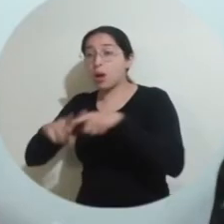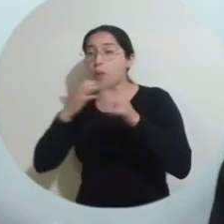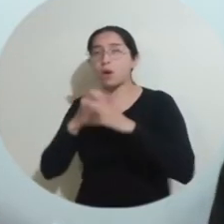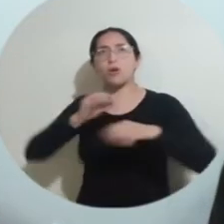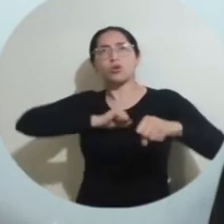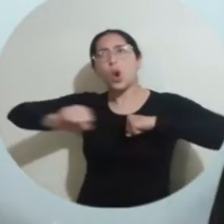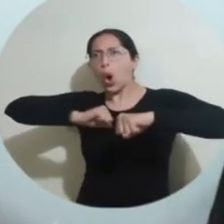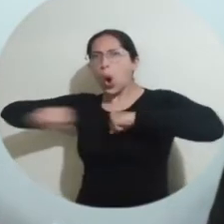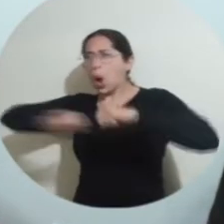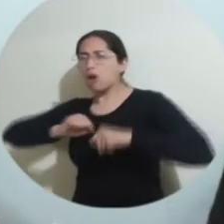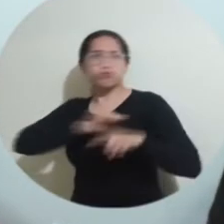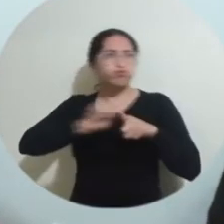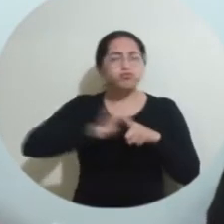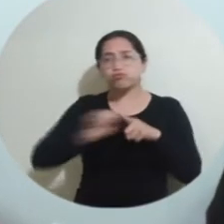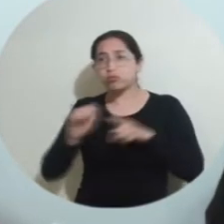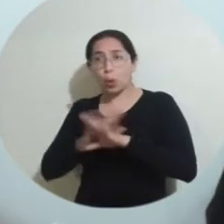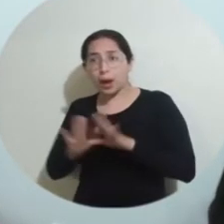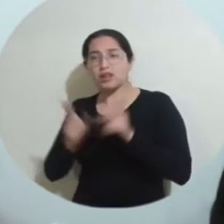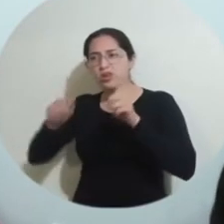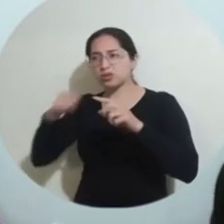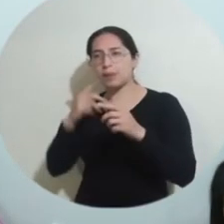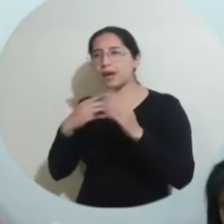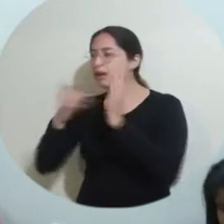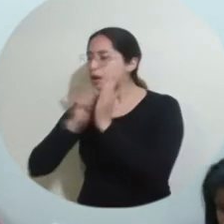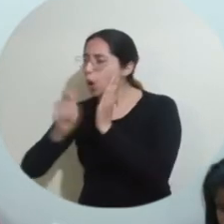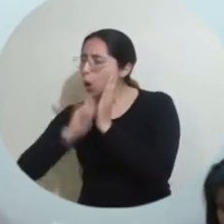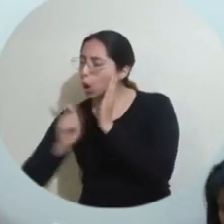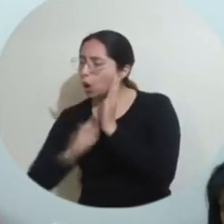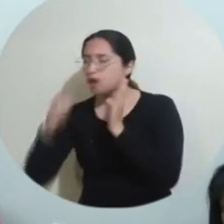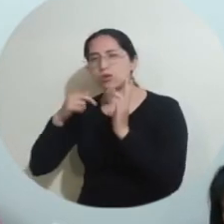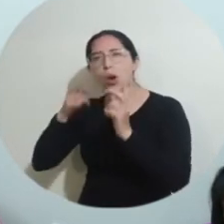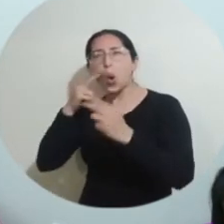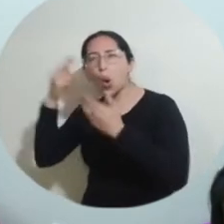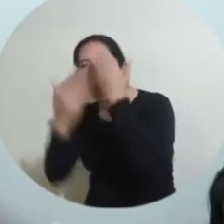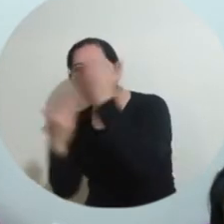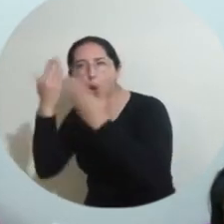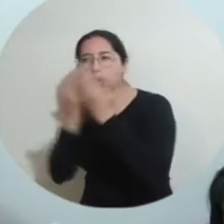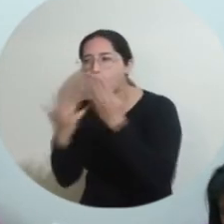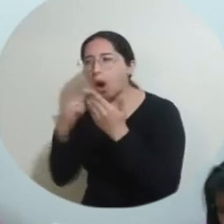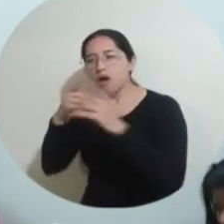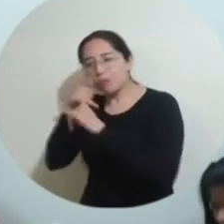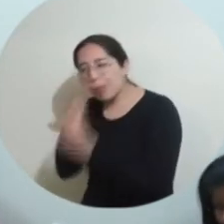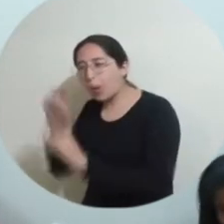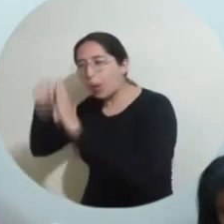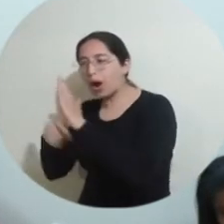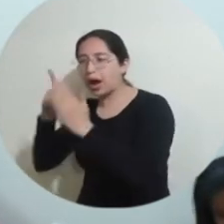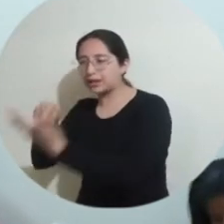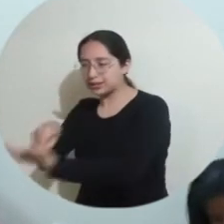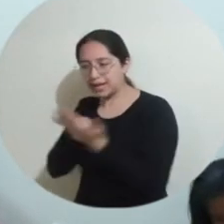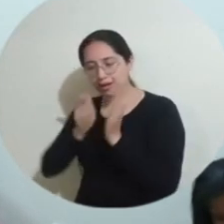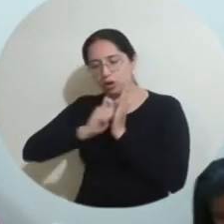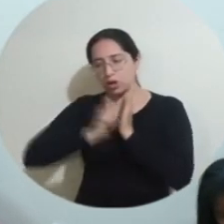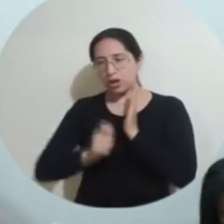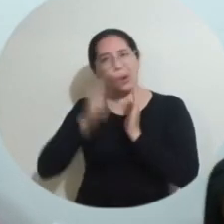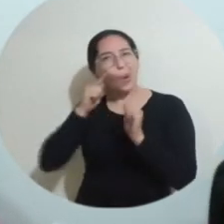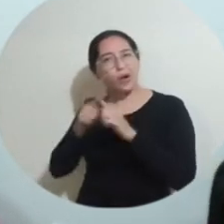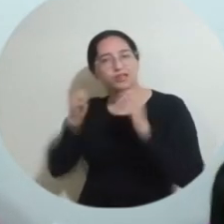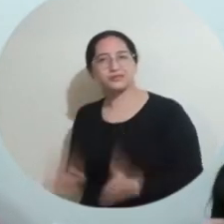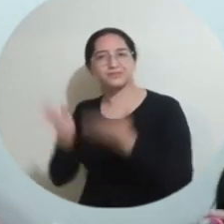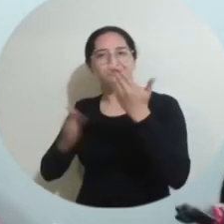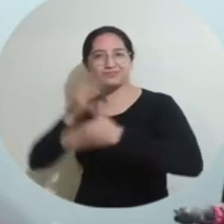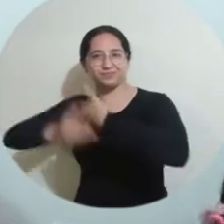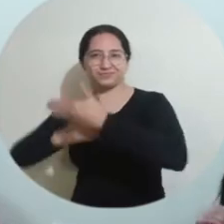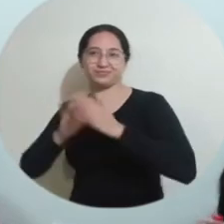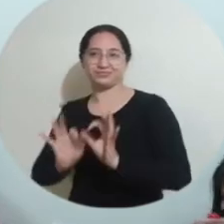meramente de actividad física sino de producción de conocimiento y de producción de datos que nos aporten a seguir